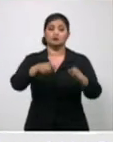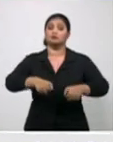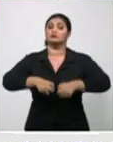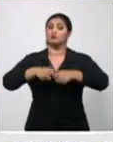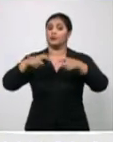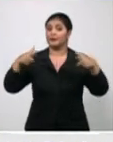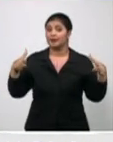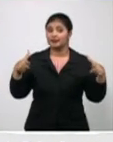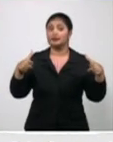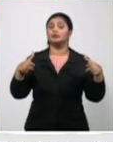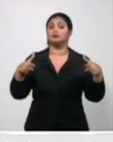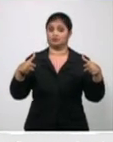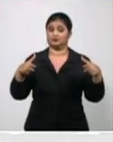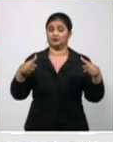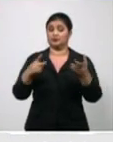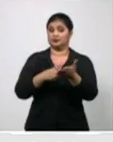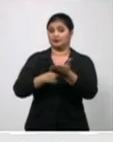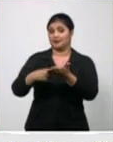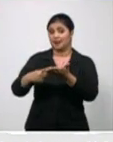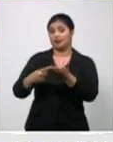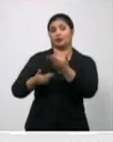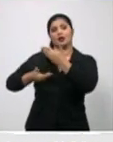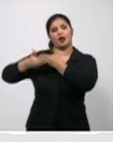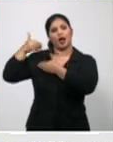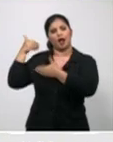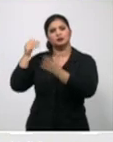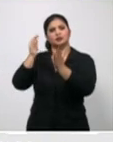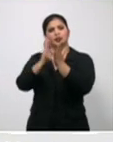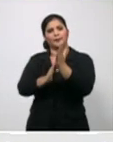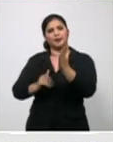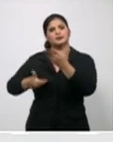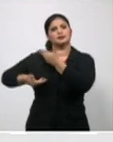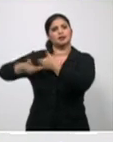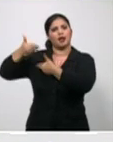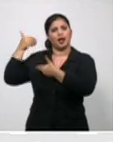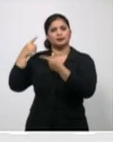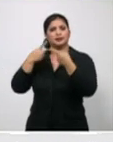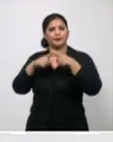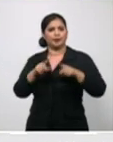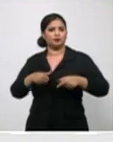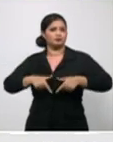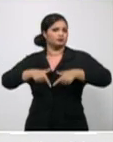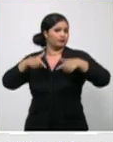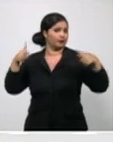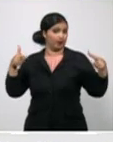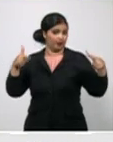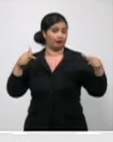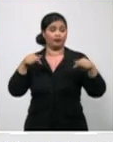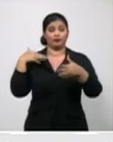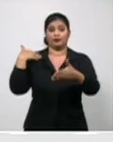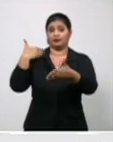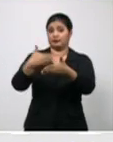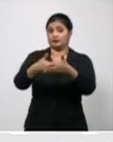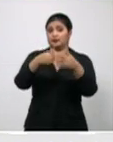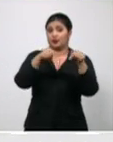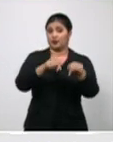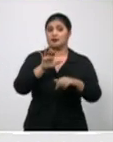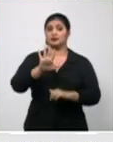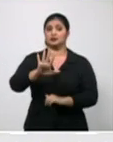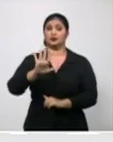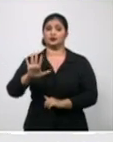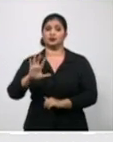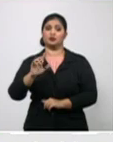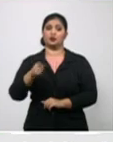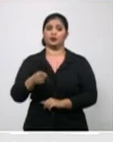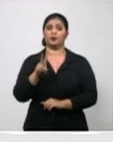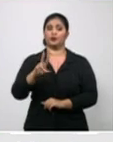semanas anteriores, en meses anteriores, pero que de todas formas es alto, y en el acumulado el 55,2% de